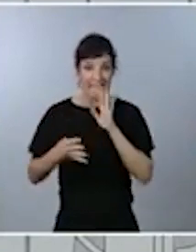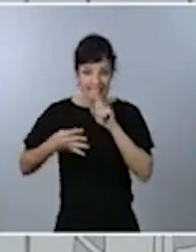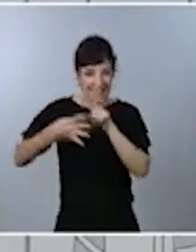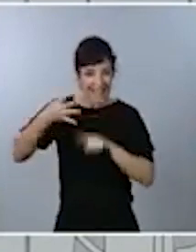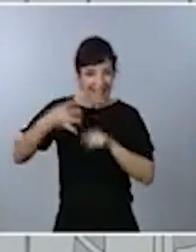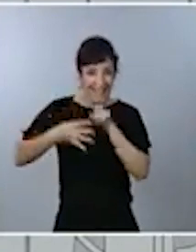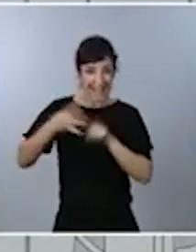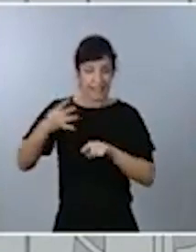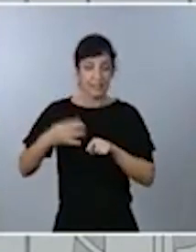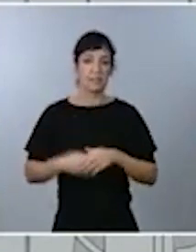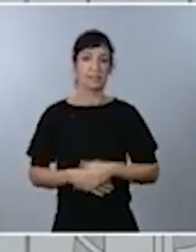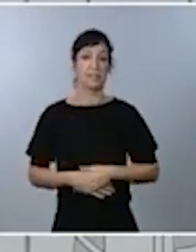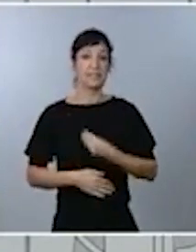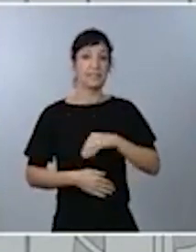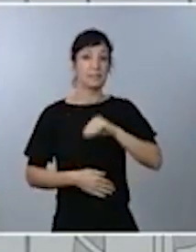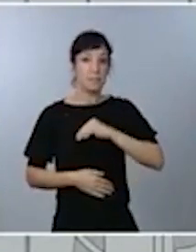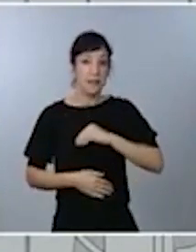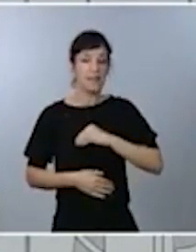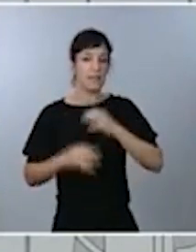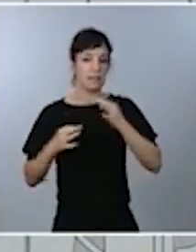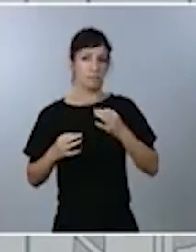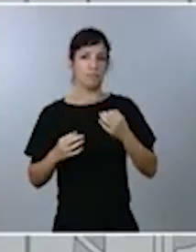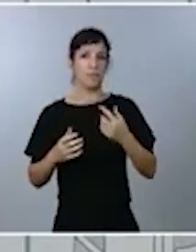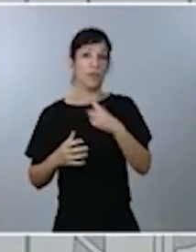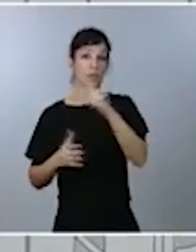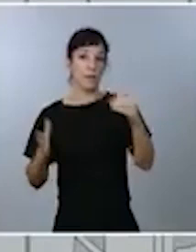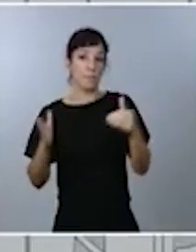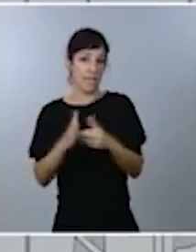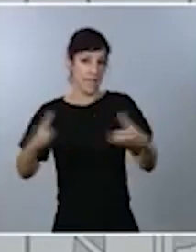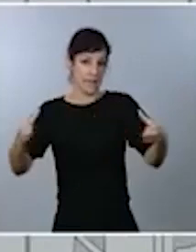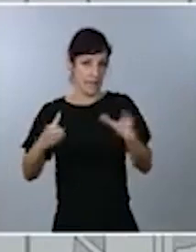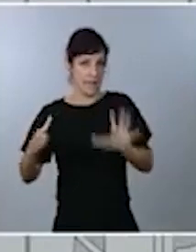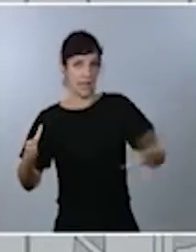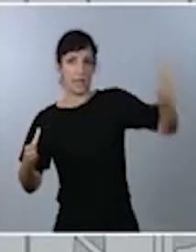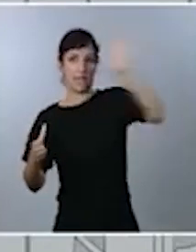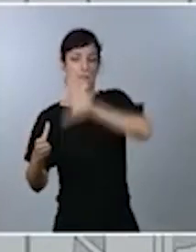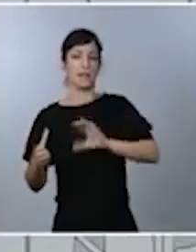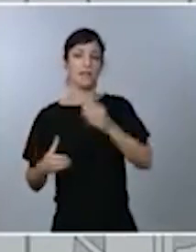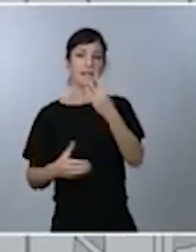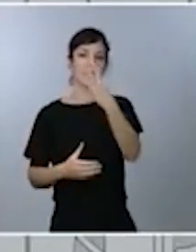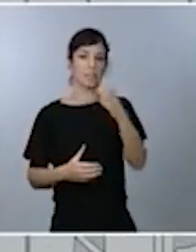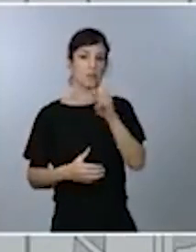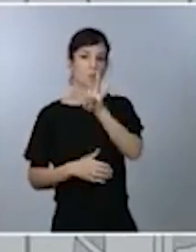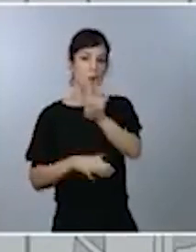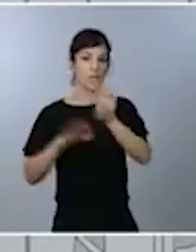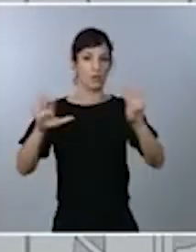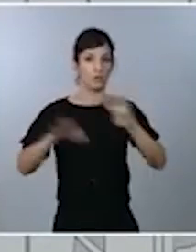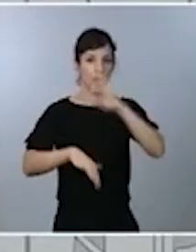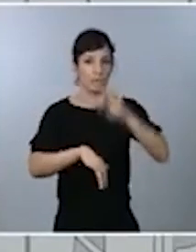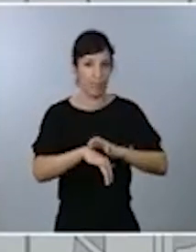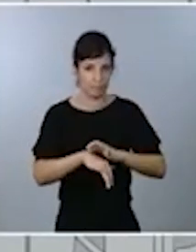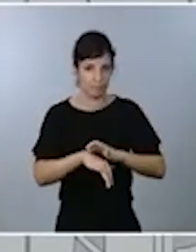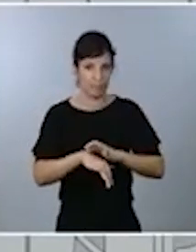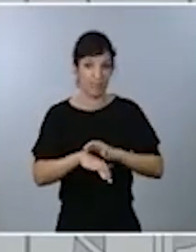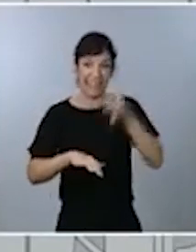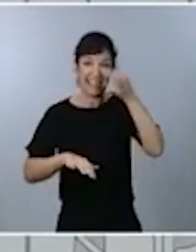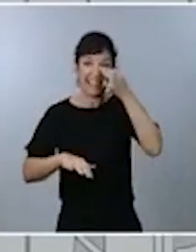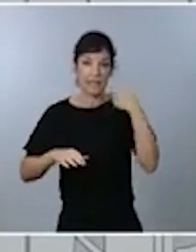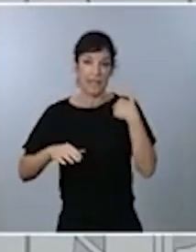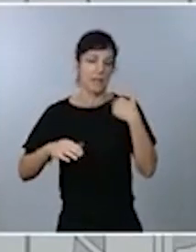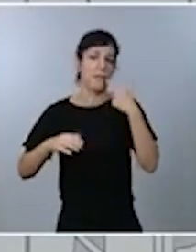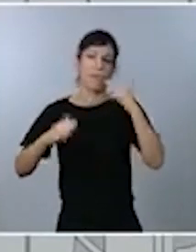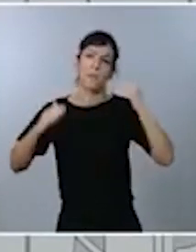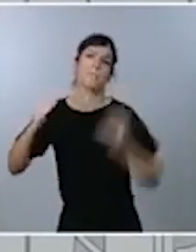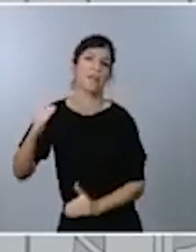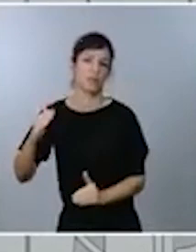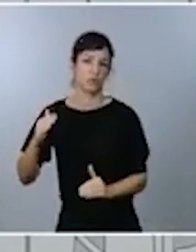348 casos por cada 100.000 habitantes. Debemos lograr una incidencia acumulada por debajo de los 25 casos por 100